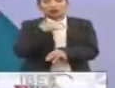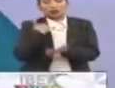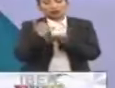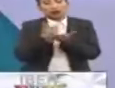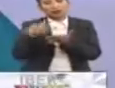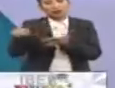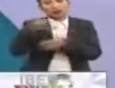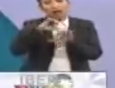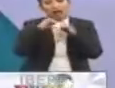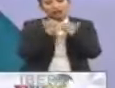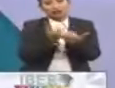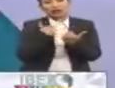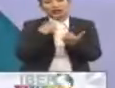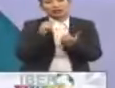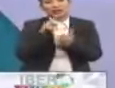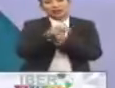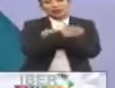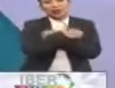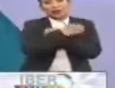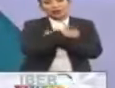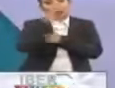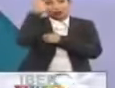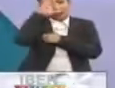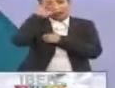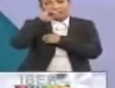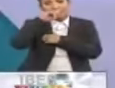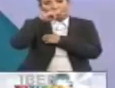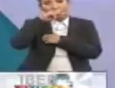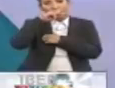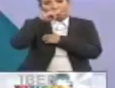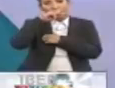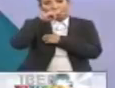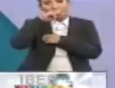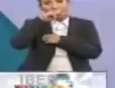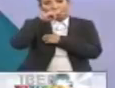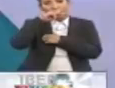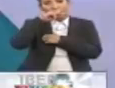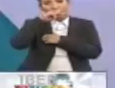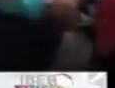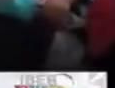colaboración de la Asociación de las Televisiones Educativas y Culturales Iberoamericanas, ATEI.